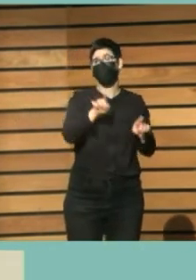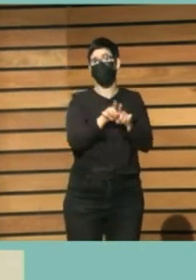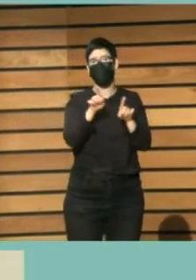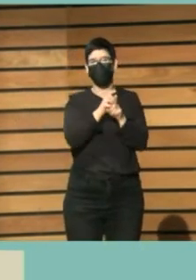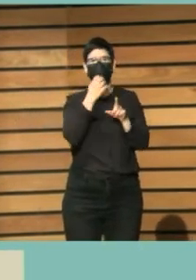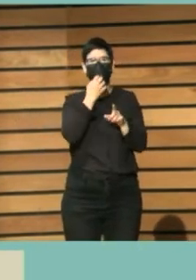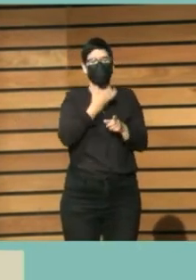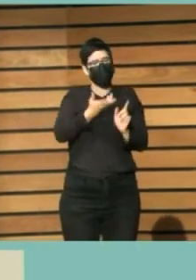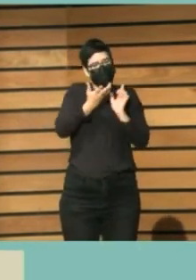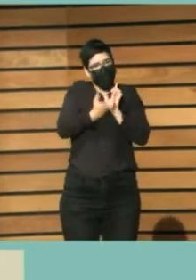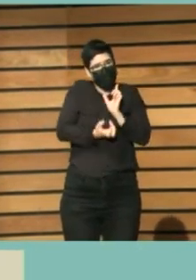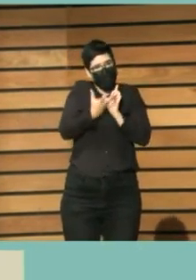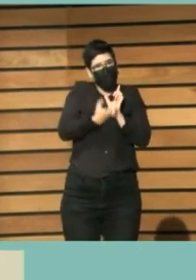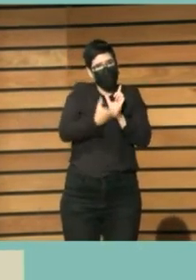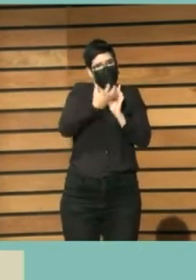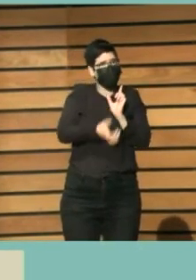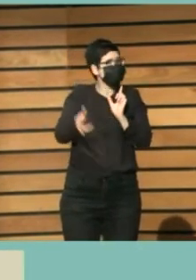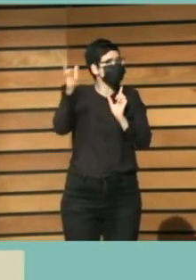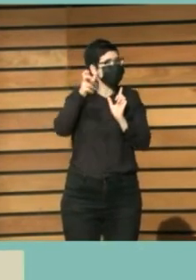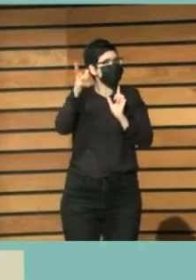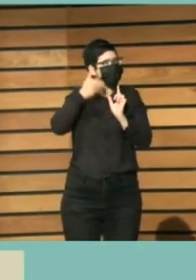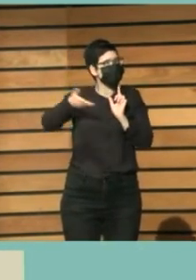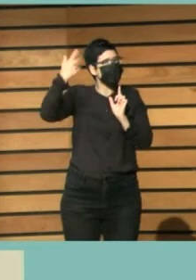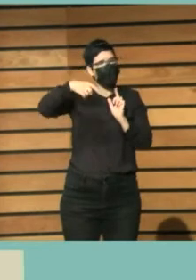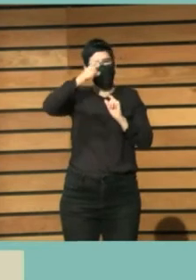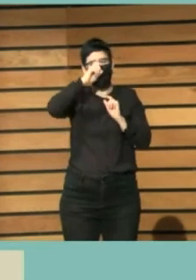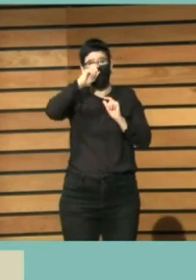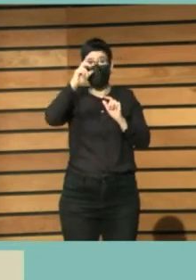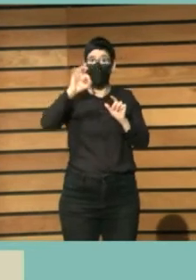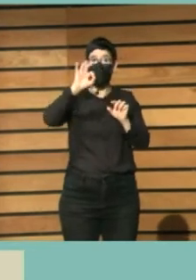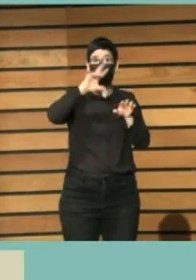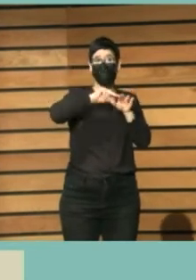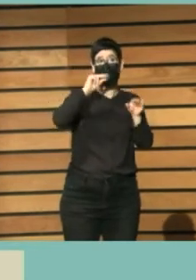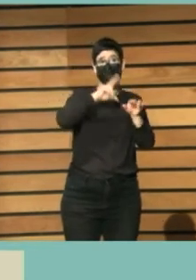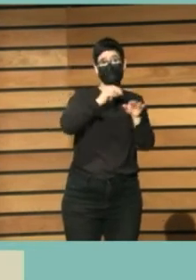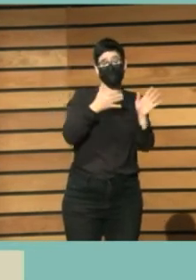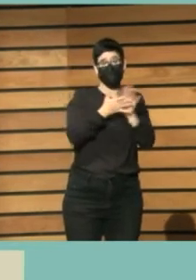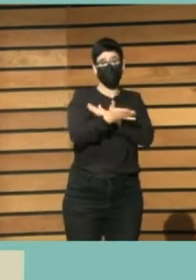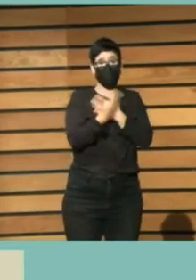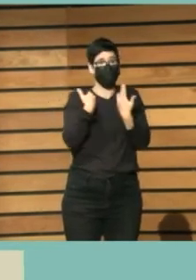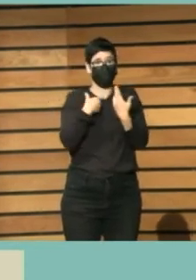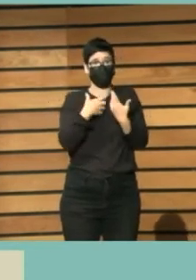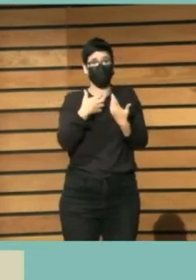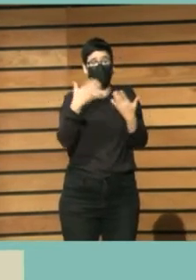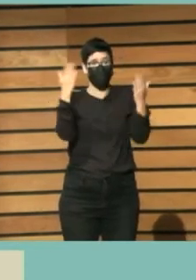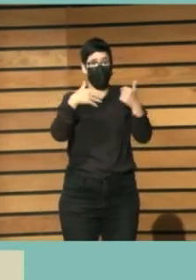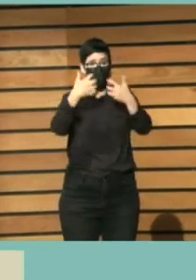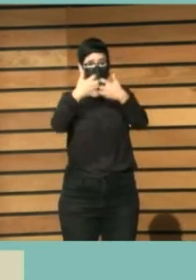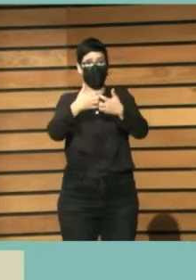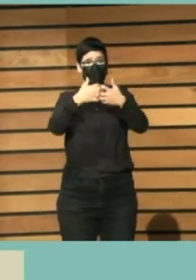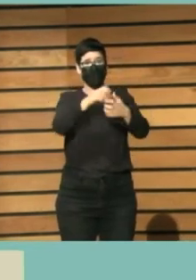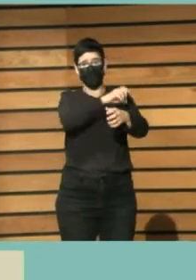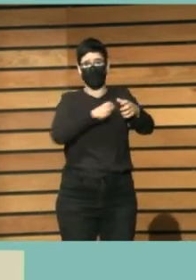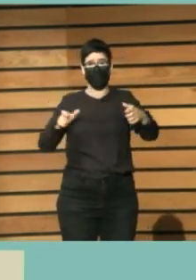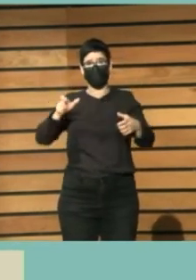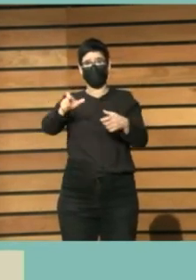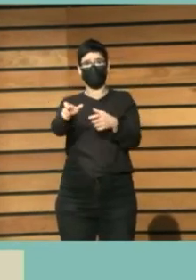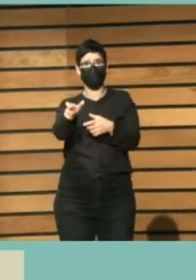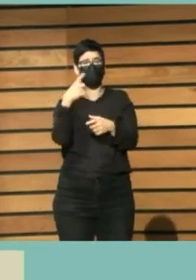antiguas o vídeos en formatos muy extraños para las que ya no tienen ni reproductor y no pueden ni siquiera visualizarlos.